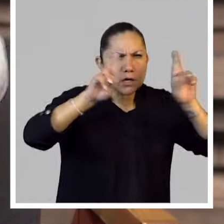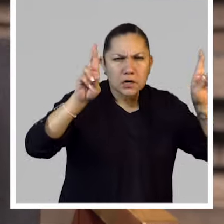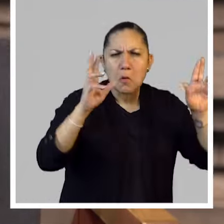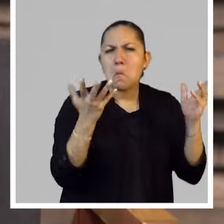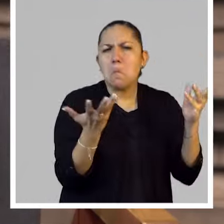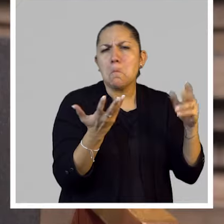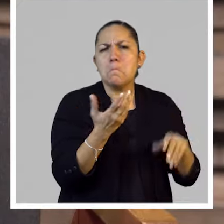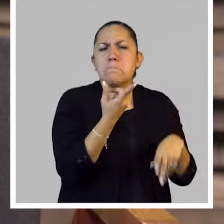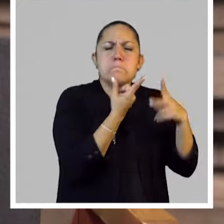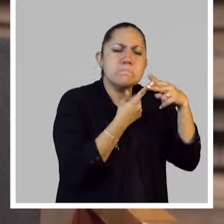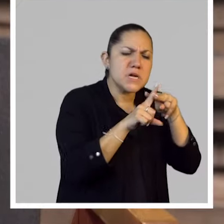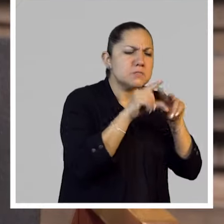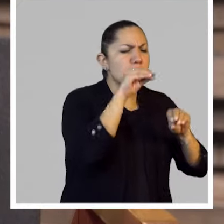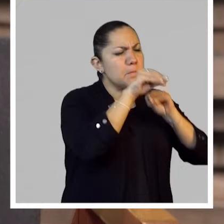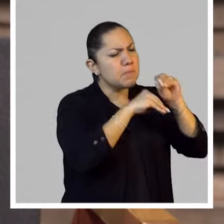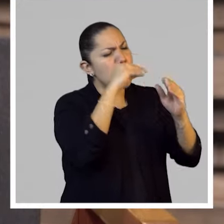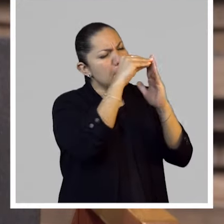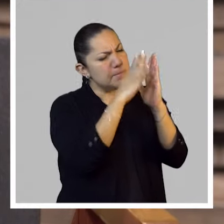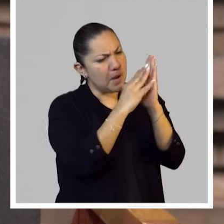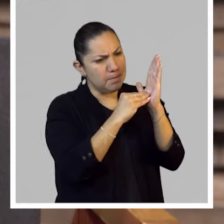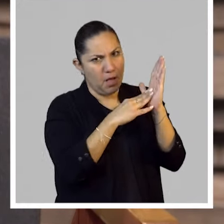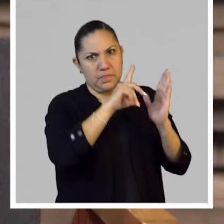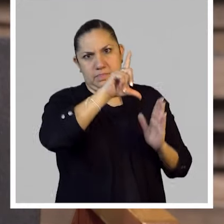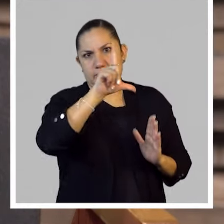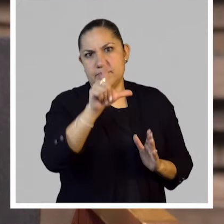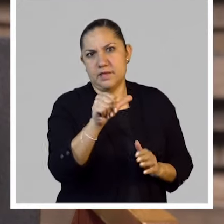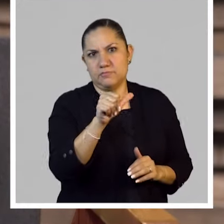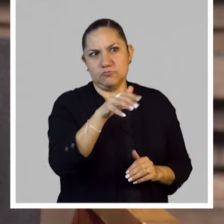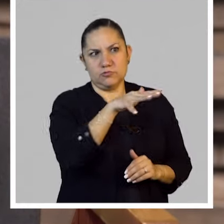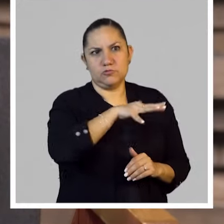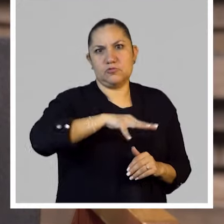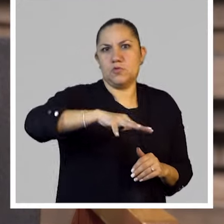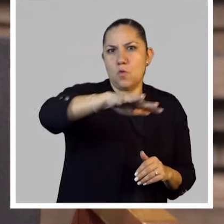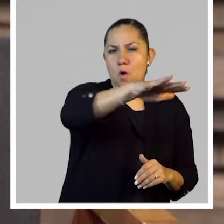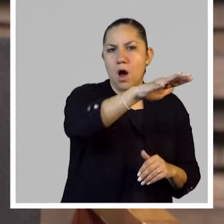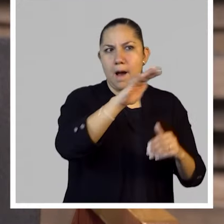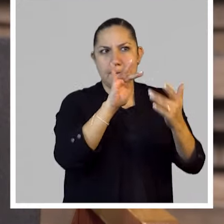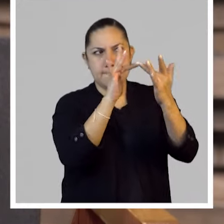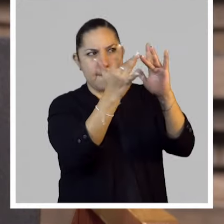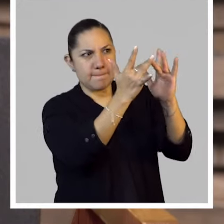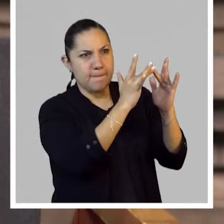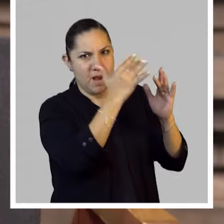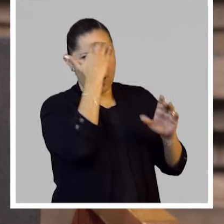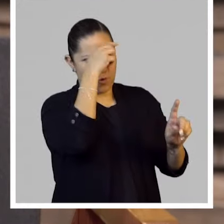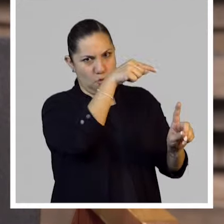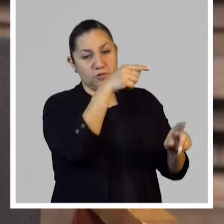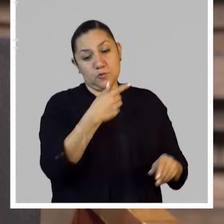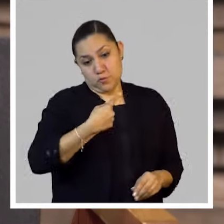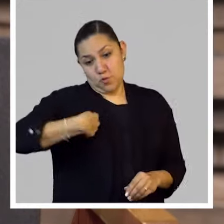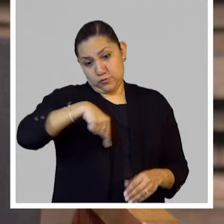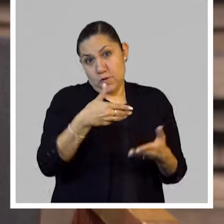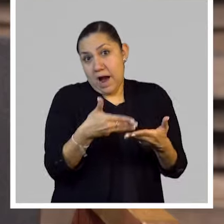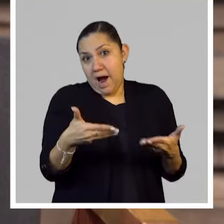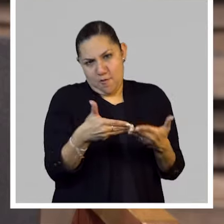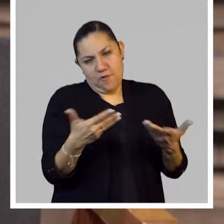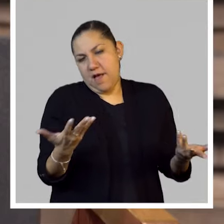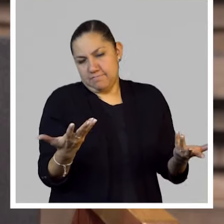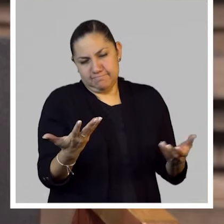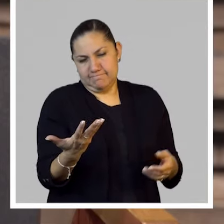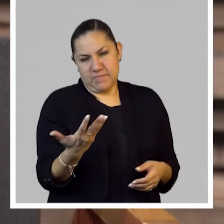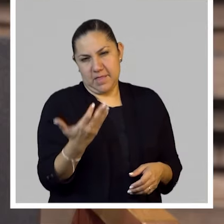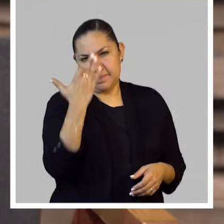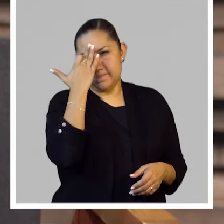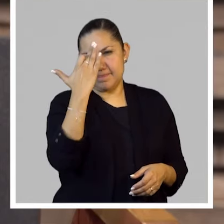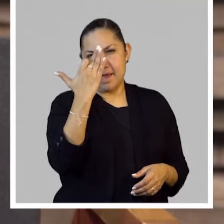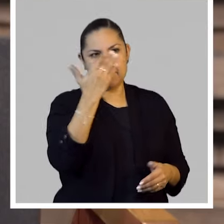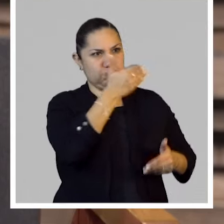global, ¿no? Hoy estamos muy acostumbrados a ver estas redes porque, pues, estamos conectados todo el tiempo, pero, pues, para aquel entonces era